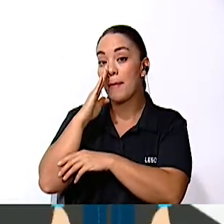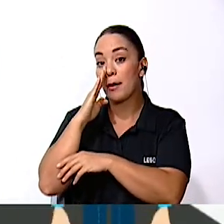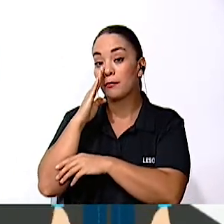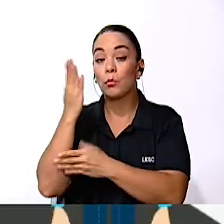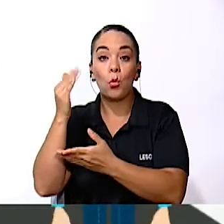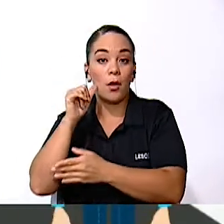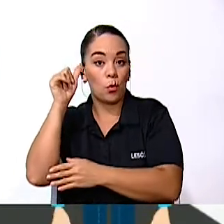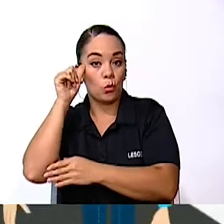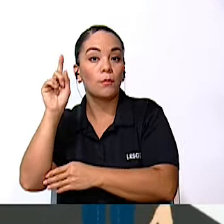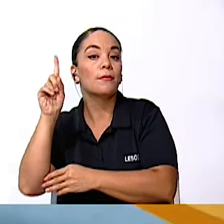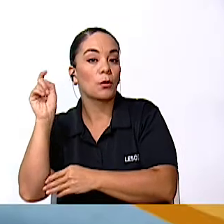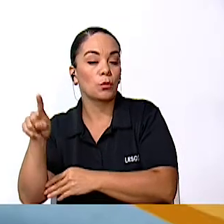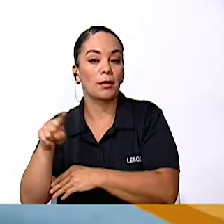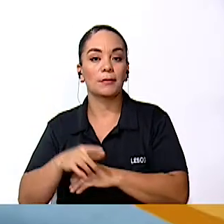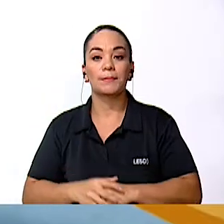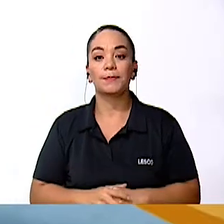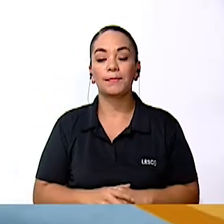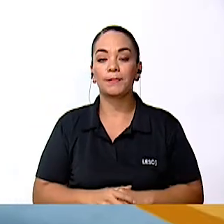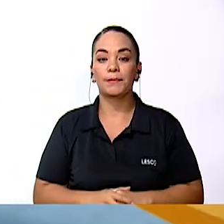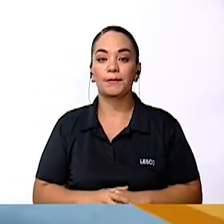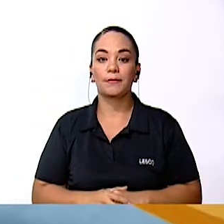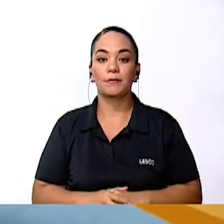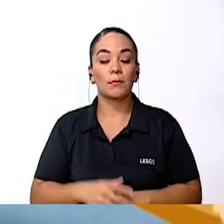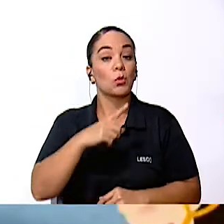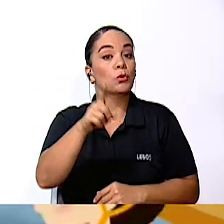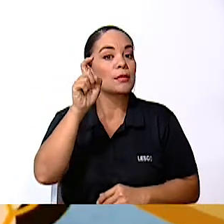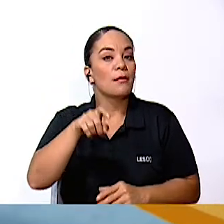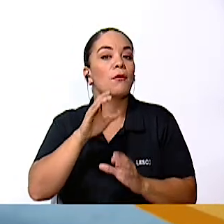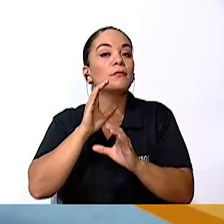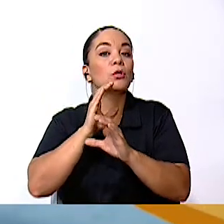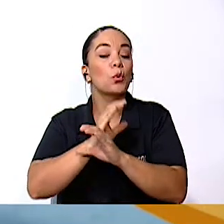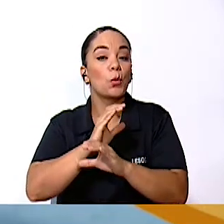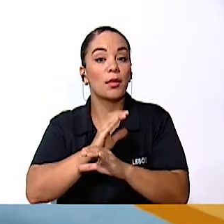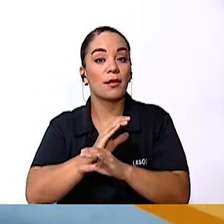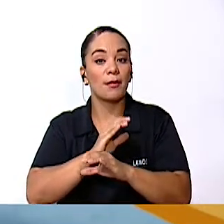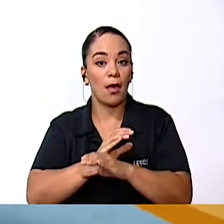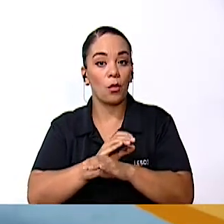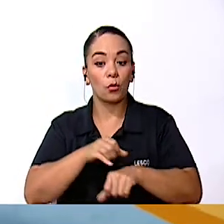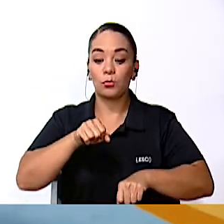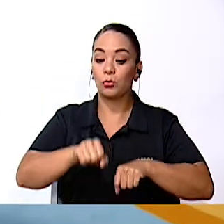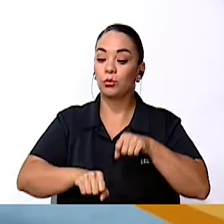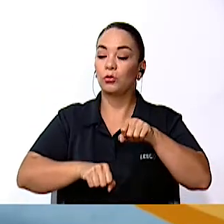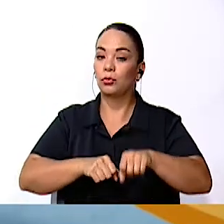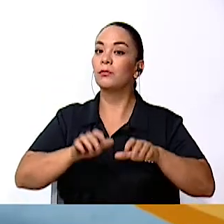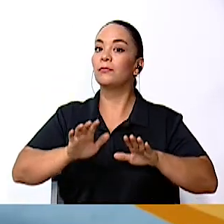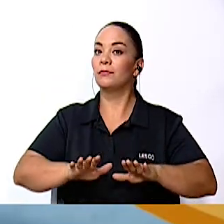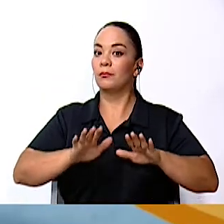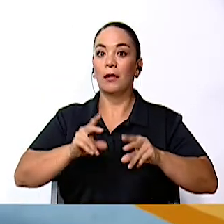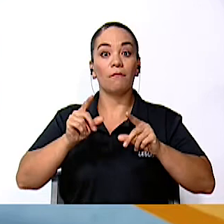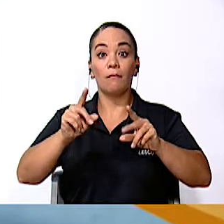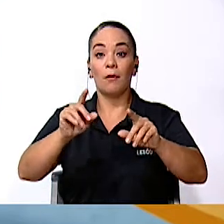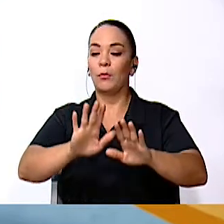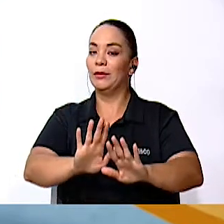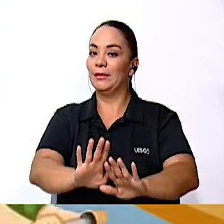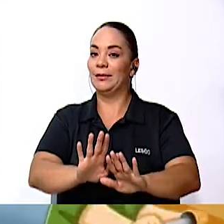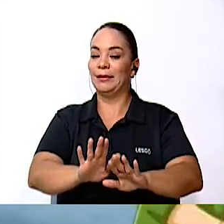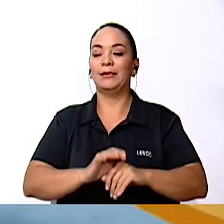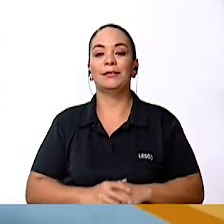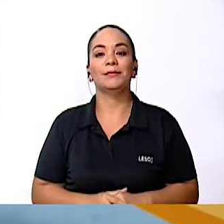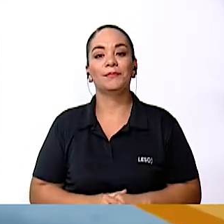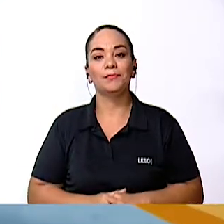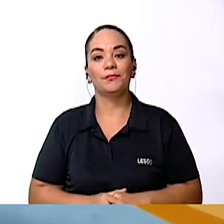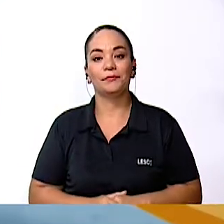algún mayor Debes de tener mucho cuidado con la velocidad que alcances cuando andas en bicicleta